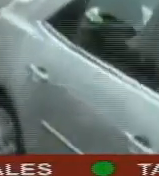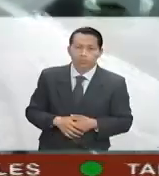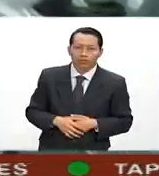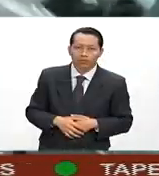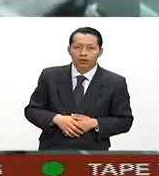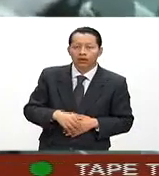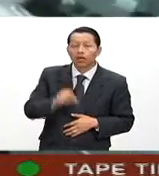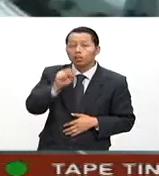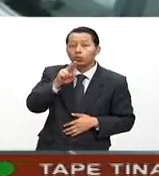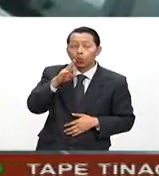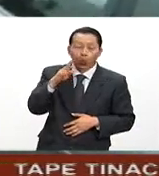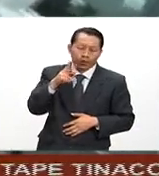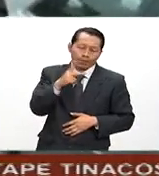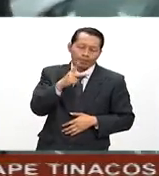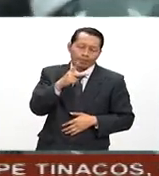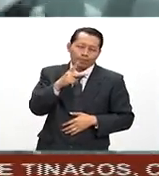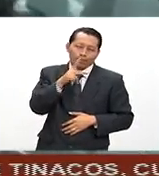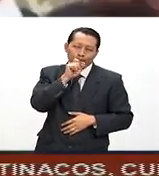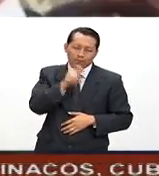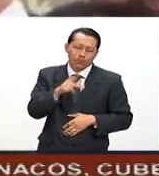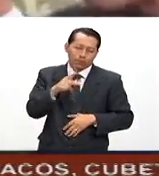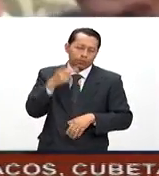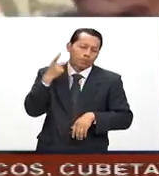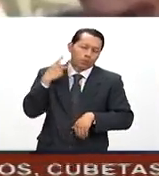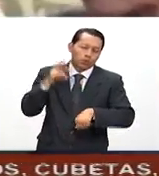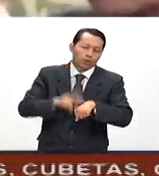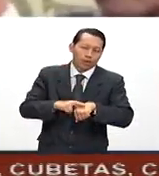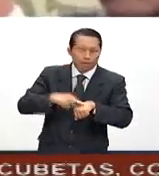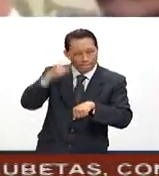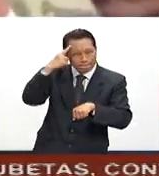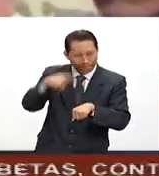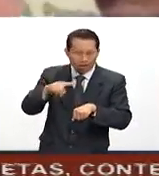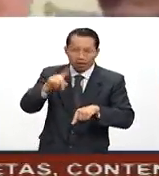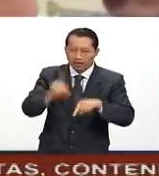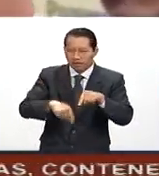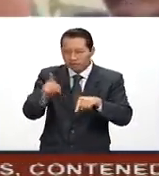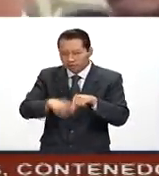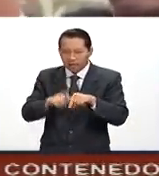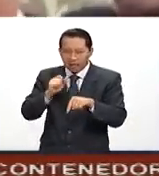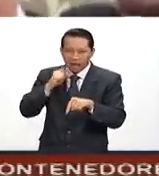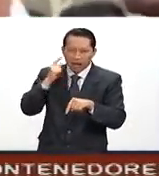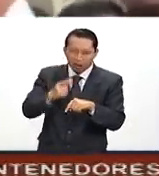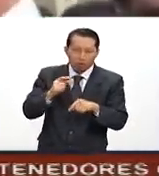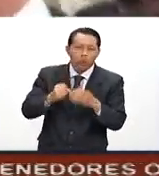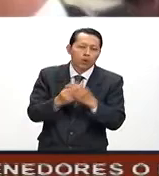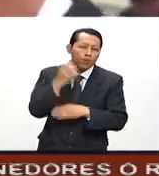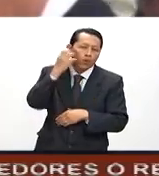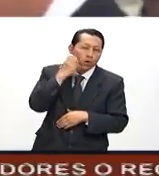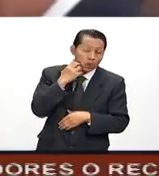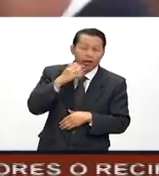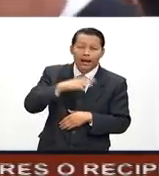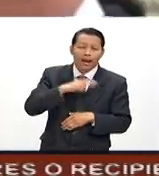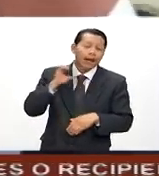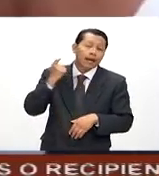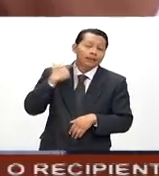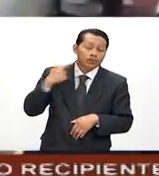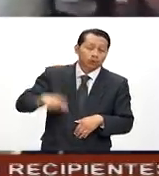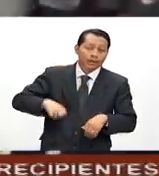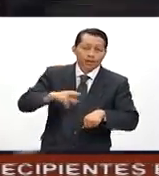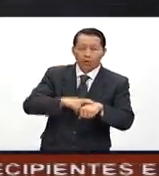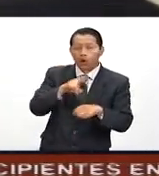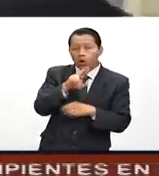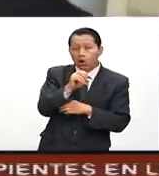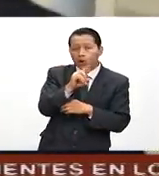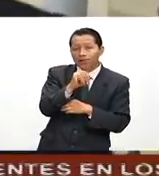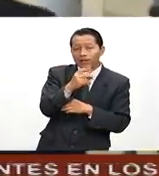La subprocuraduría especializada en combate a la corrupción de Nuevo León impugnará la decisión del juez que vinculó a proceso al exgobernador Rodrigo